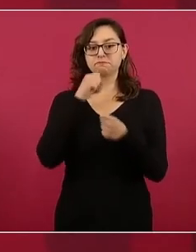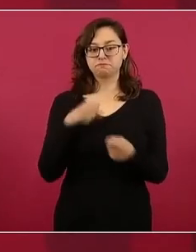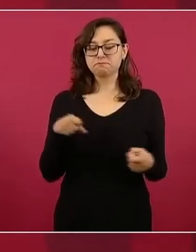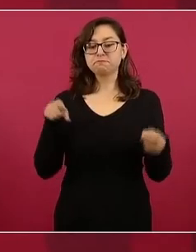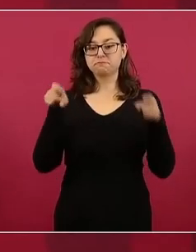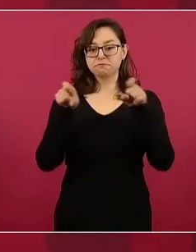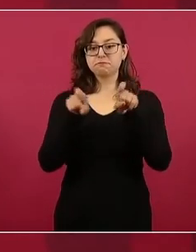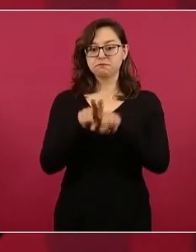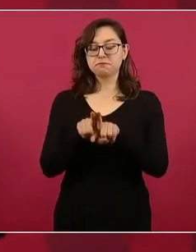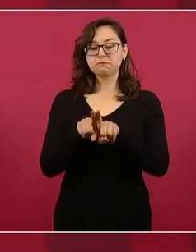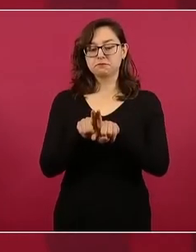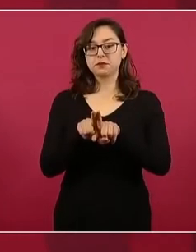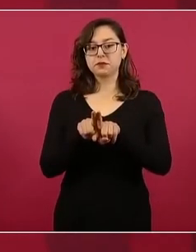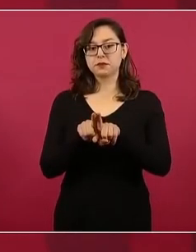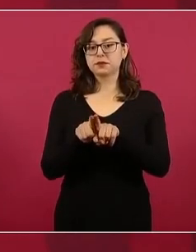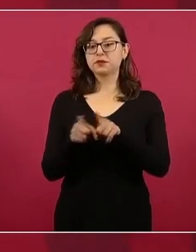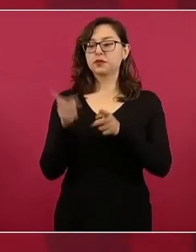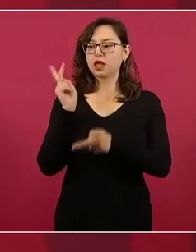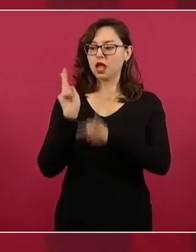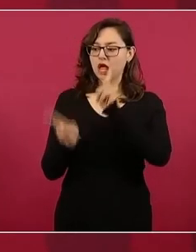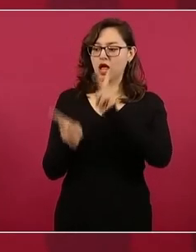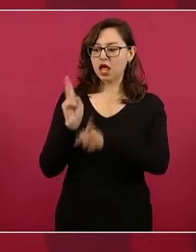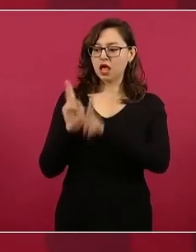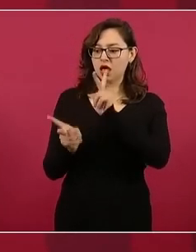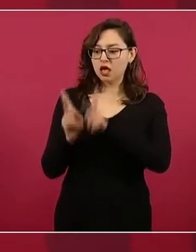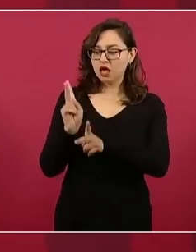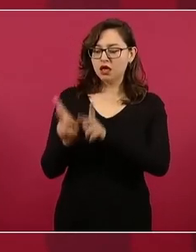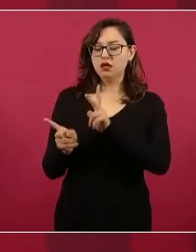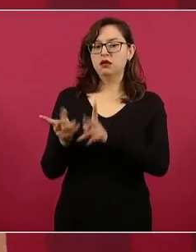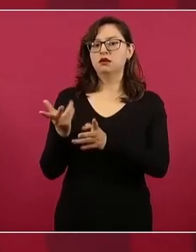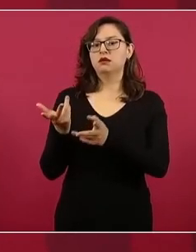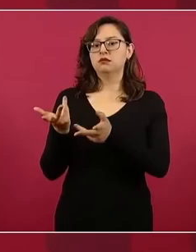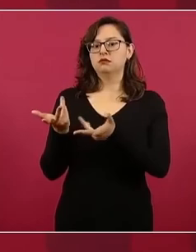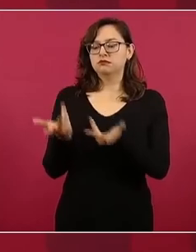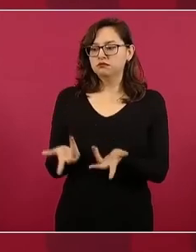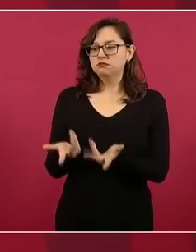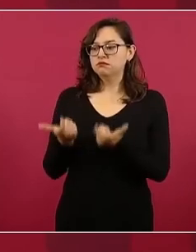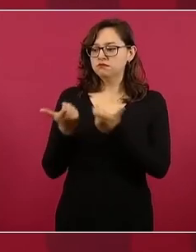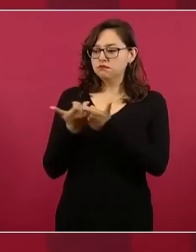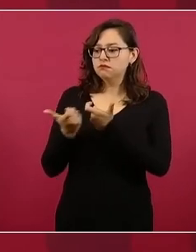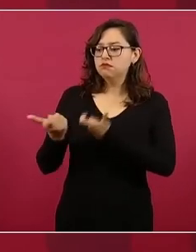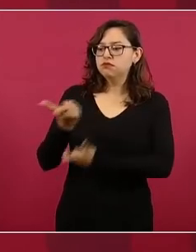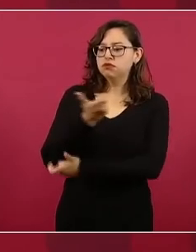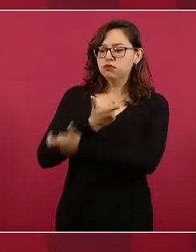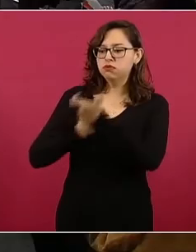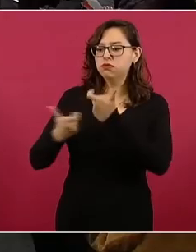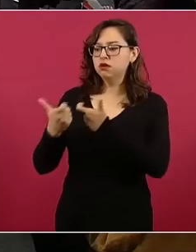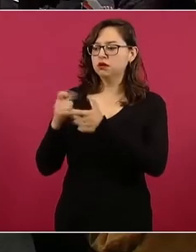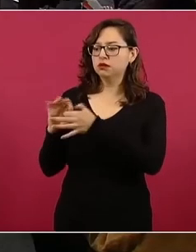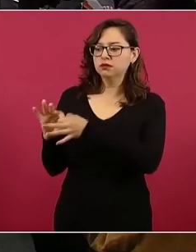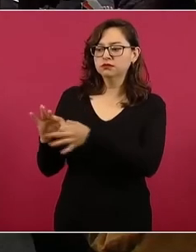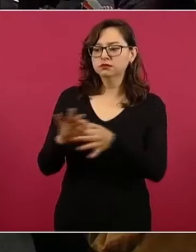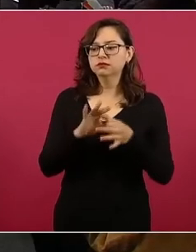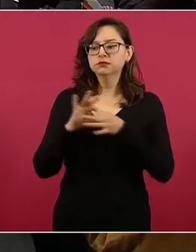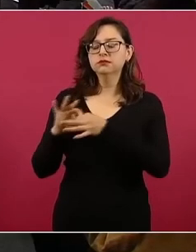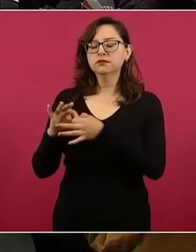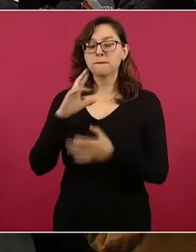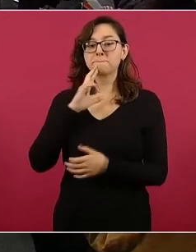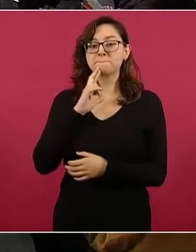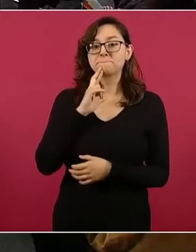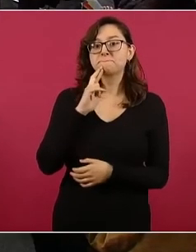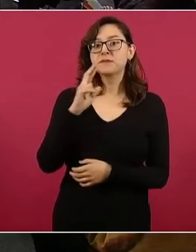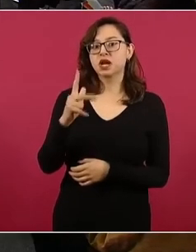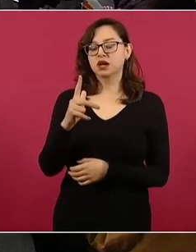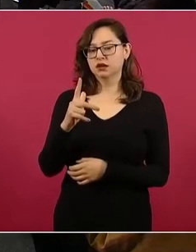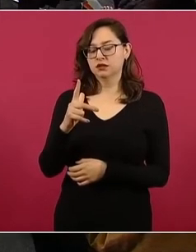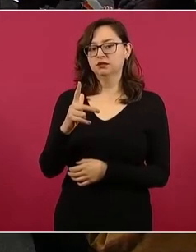de cómo fortalecer la integración económica para captar